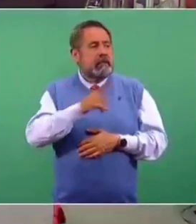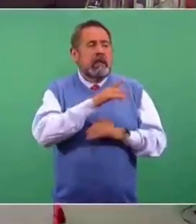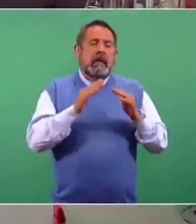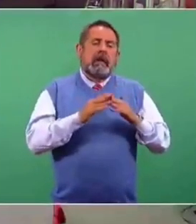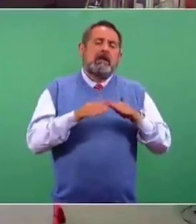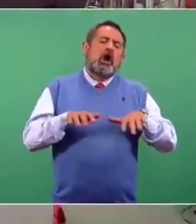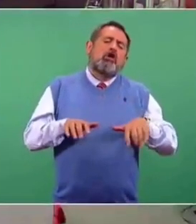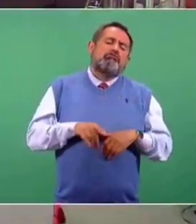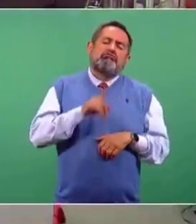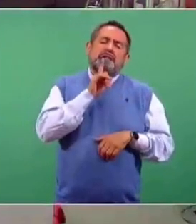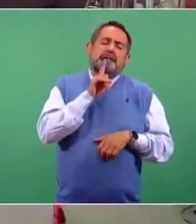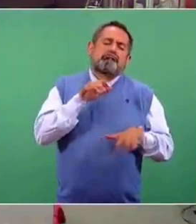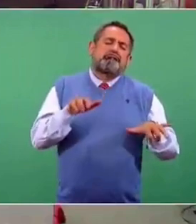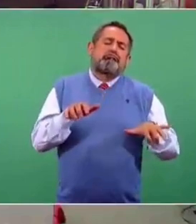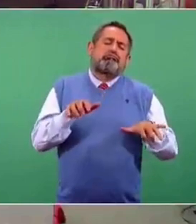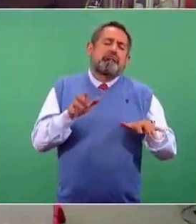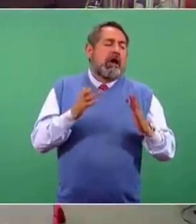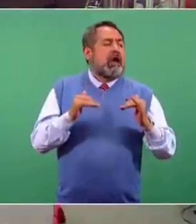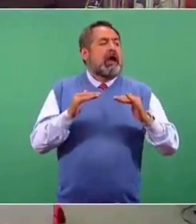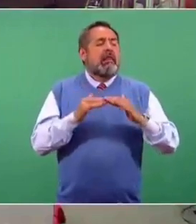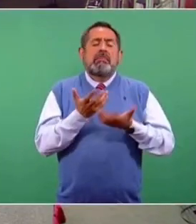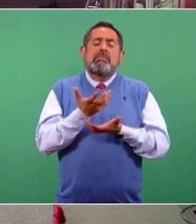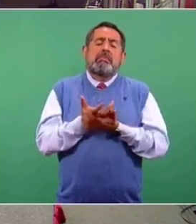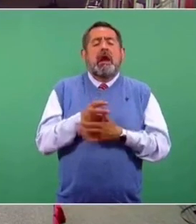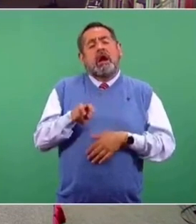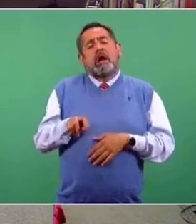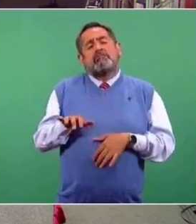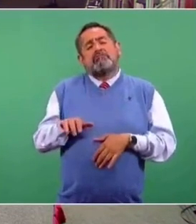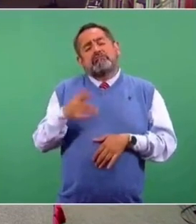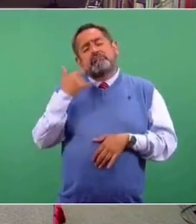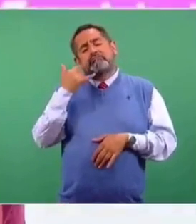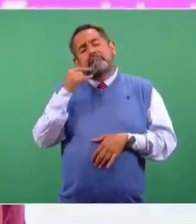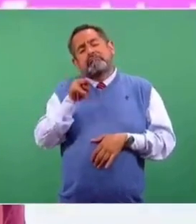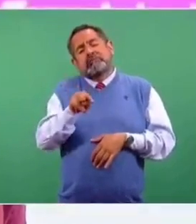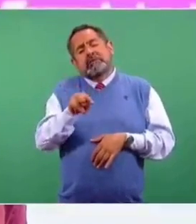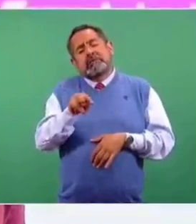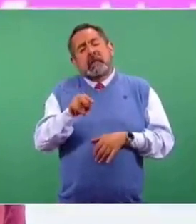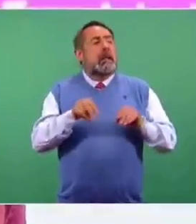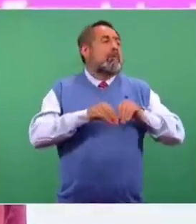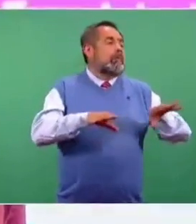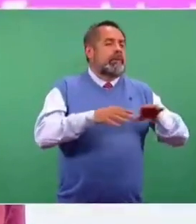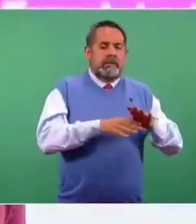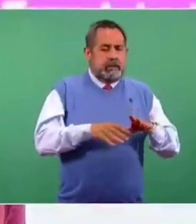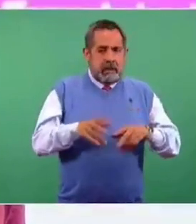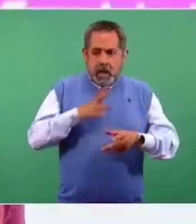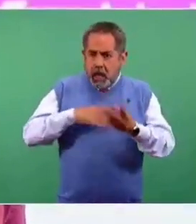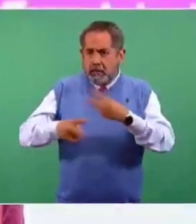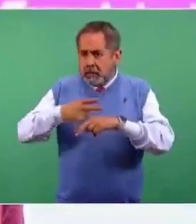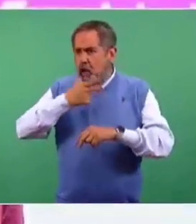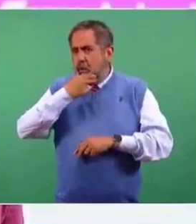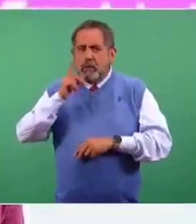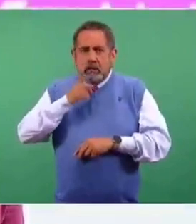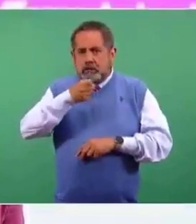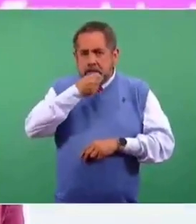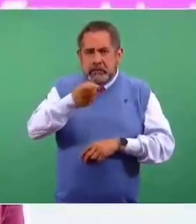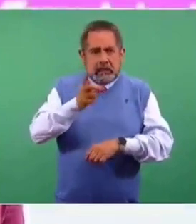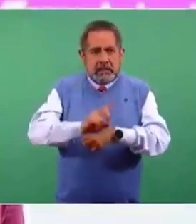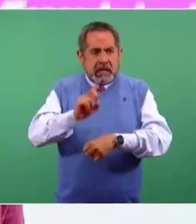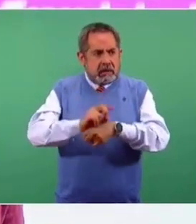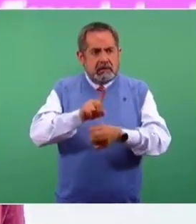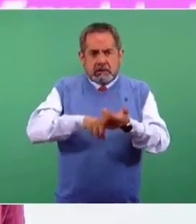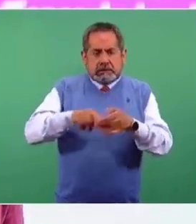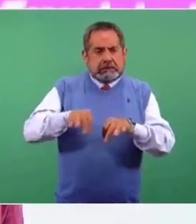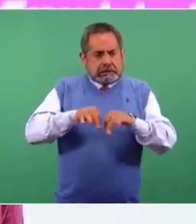quizá cómodamente sentados desde su hogar viendo la conferencia. Aquí están reporteras y reporteros todos los días